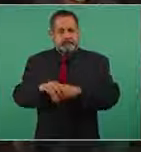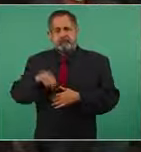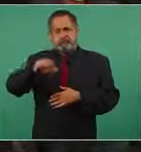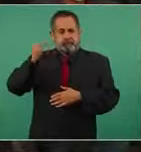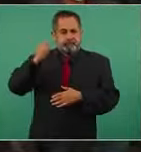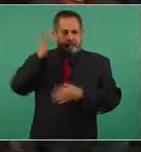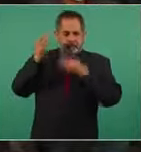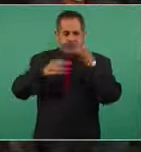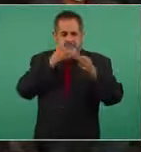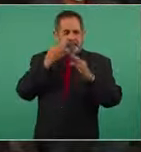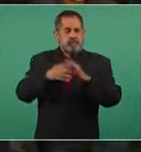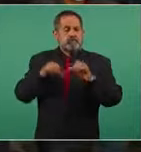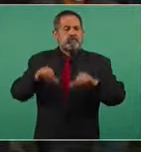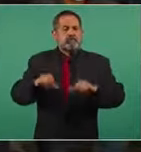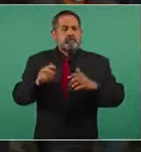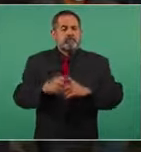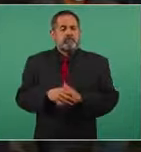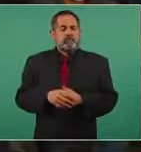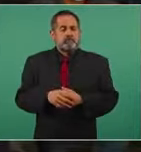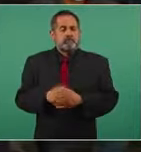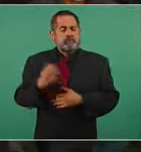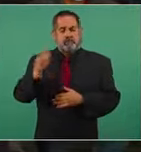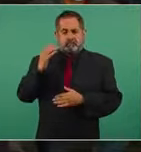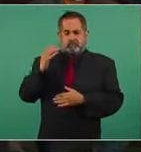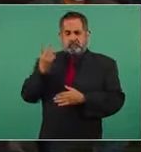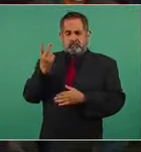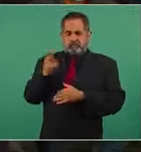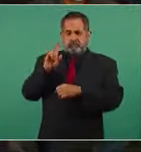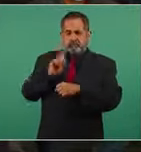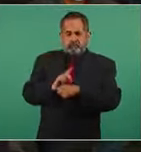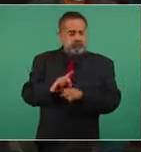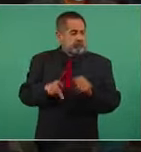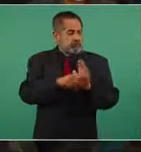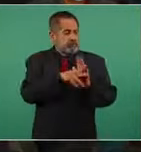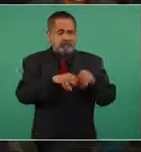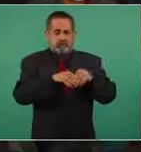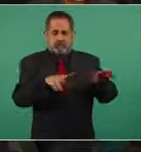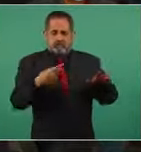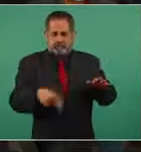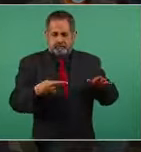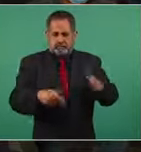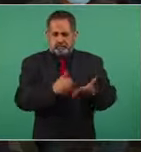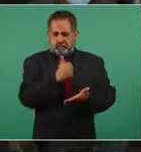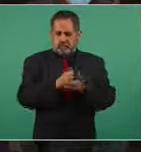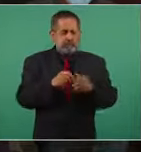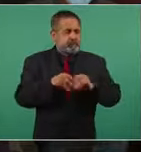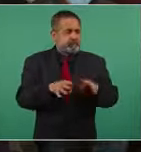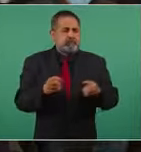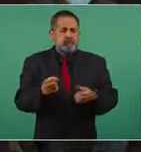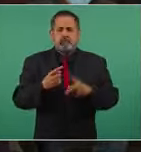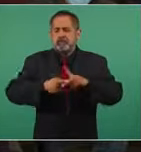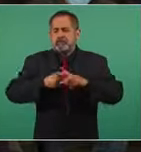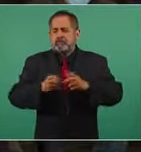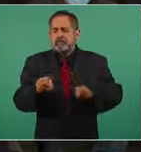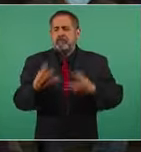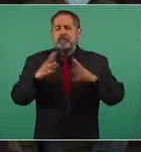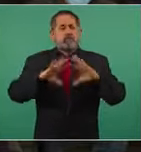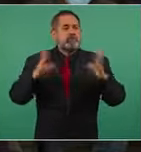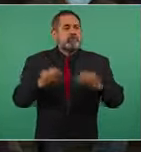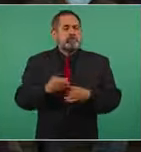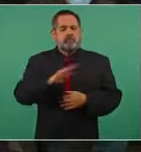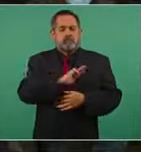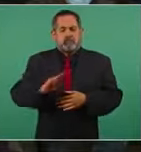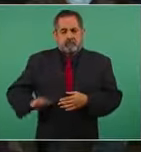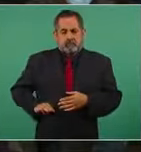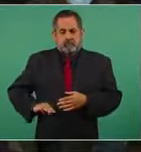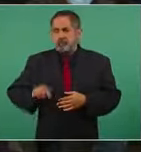conferencia matutina, hace dos días un diario de circulación local sacaba una cifra de municipios donde no se van a